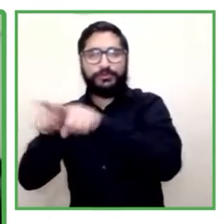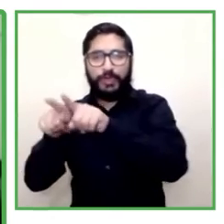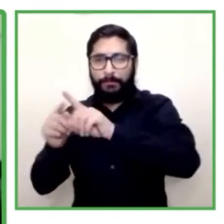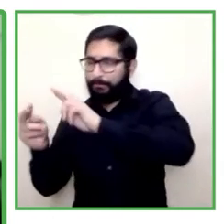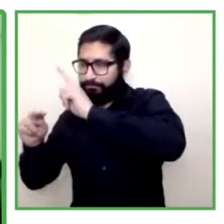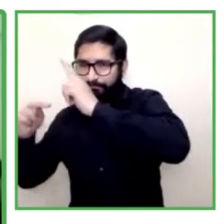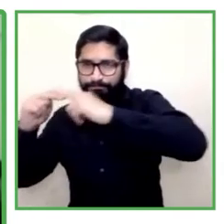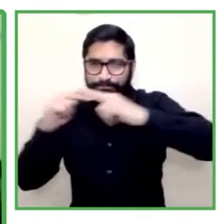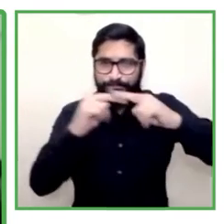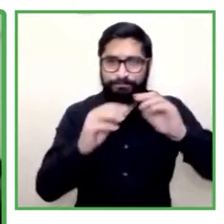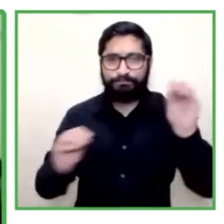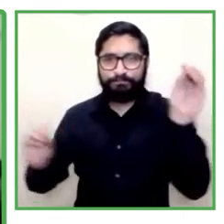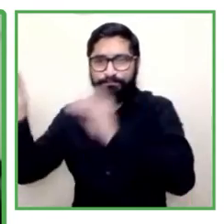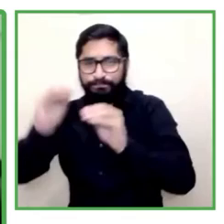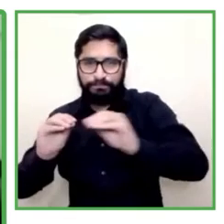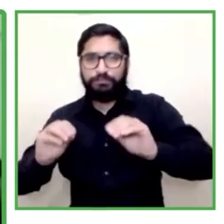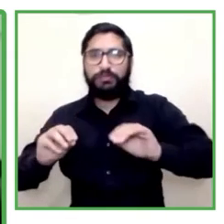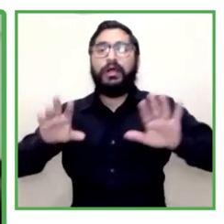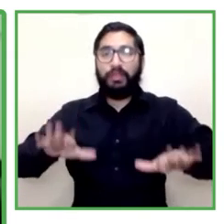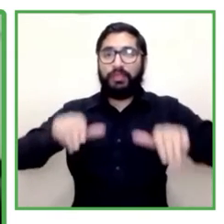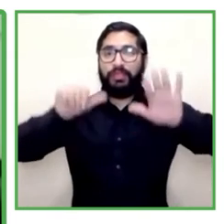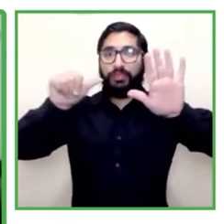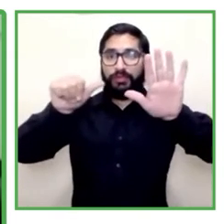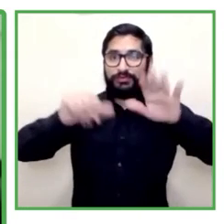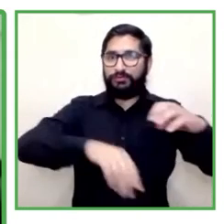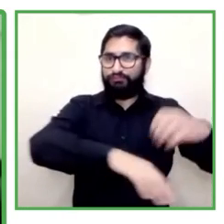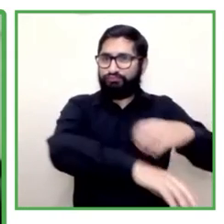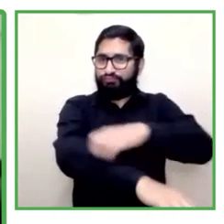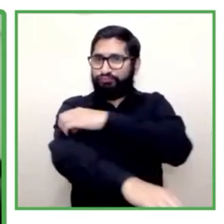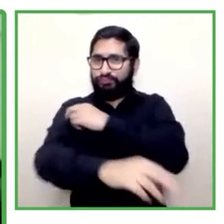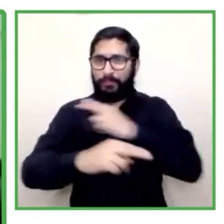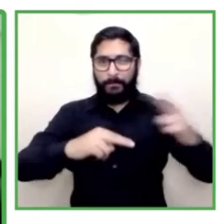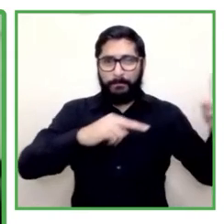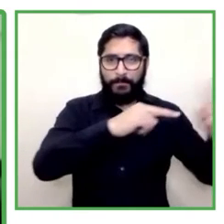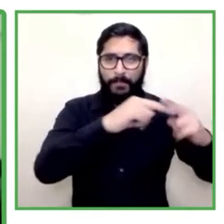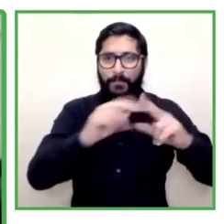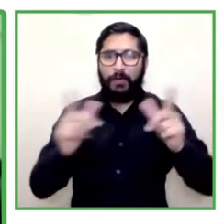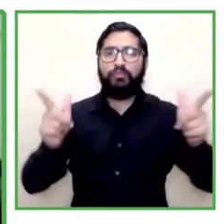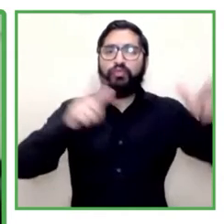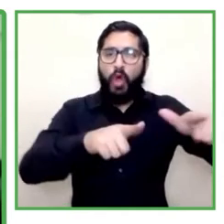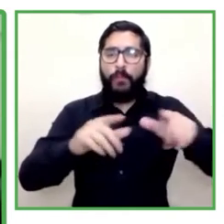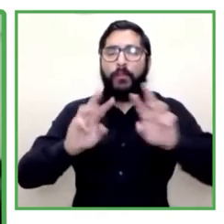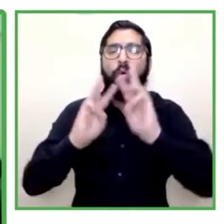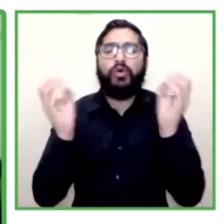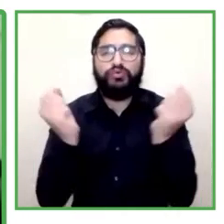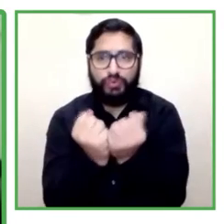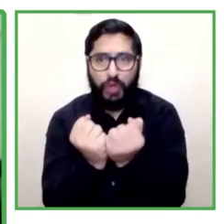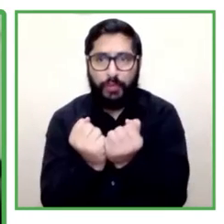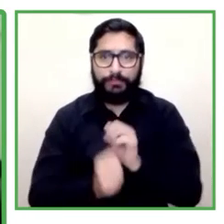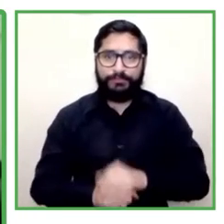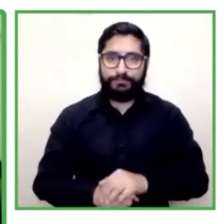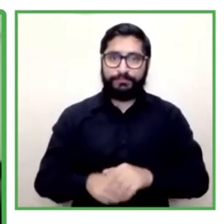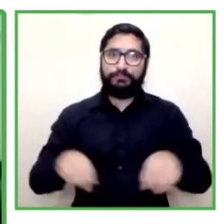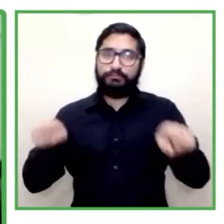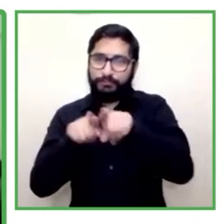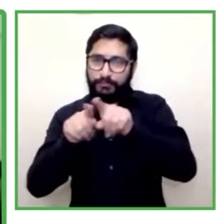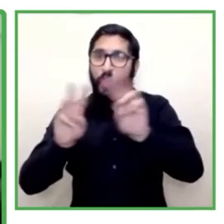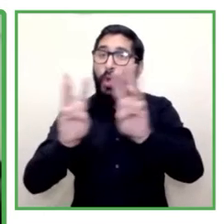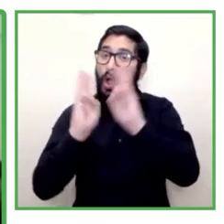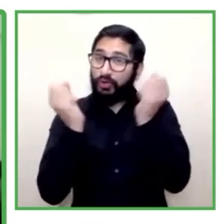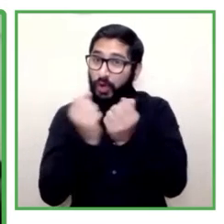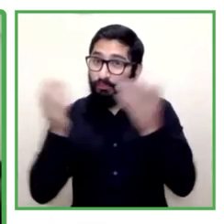reactivación económica inclusiva, poniendo en diálogo a los programas públicos y en la organización de la sociedad civil.